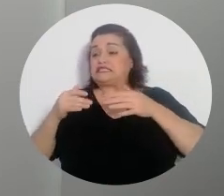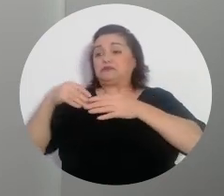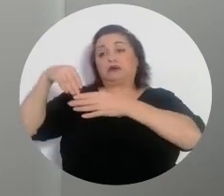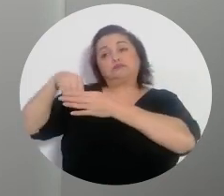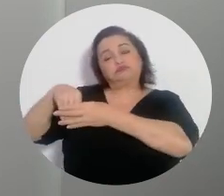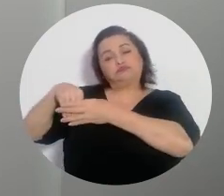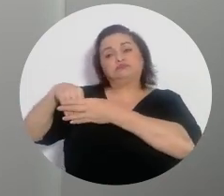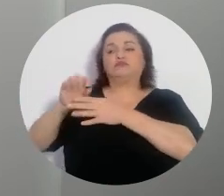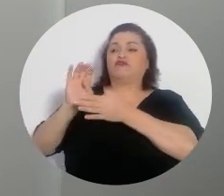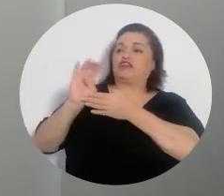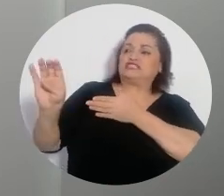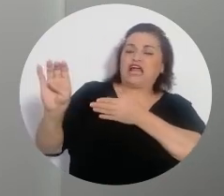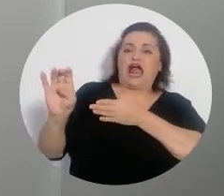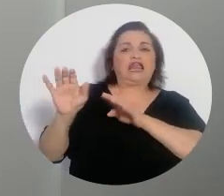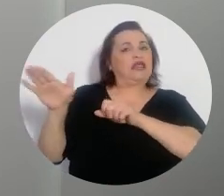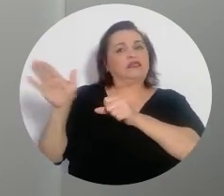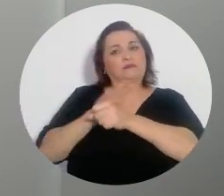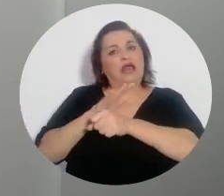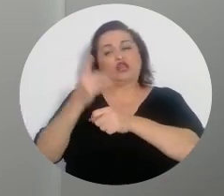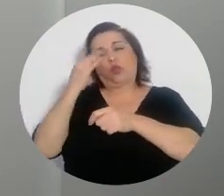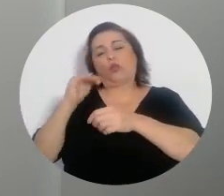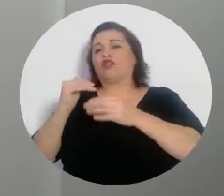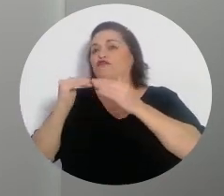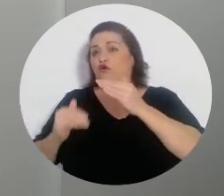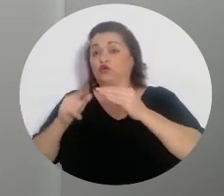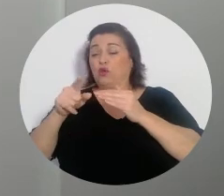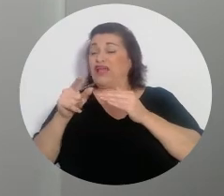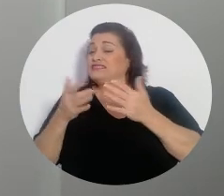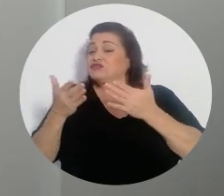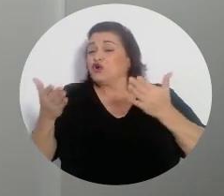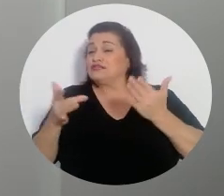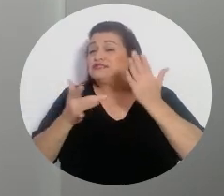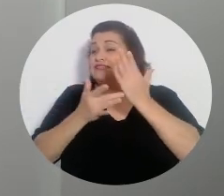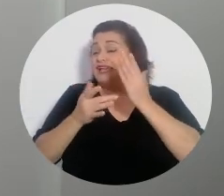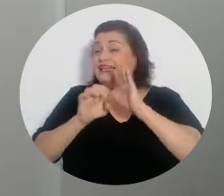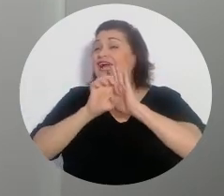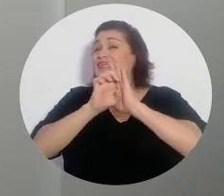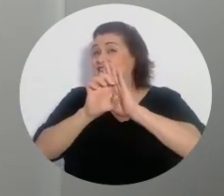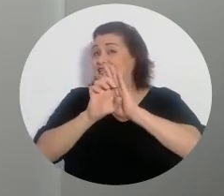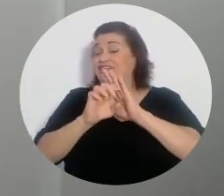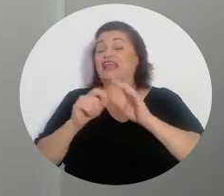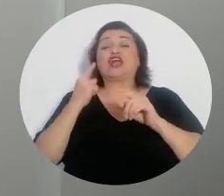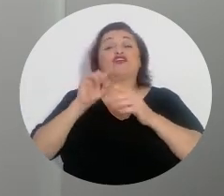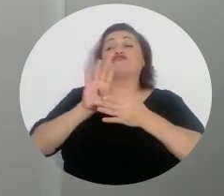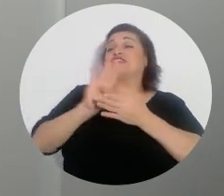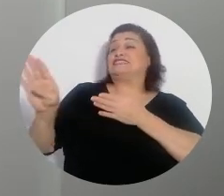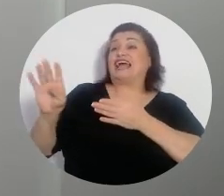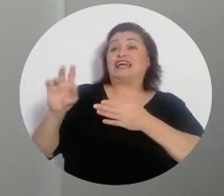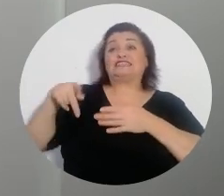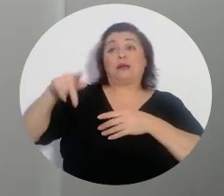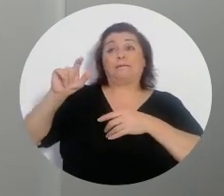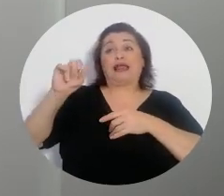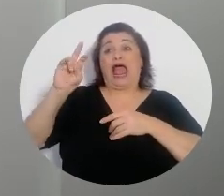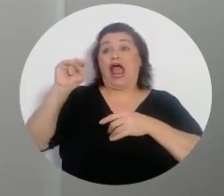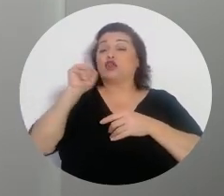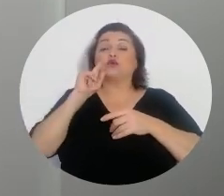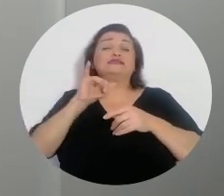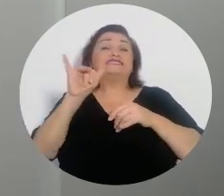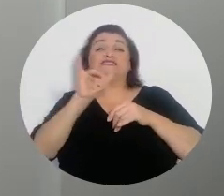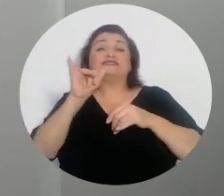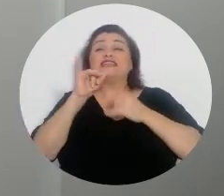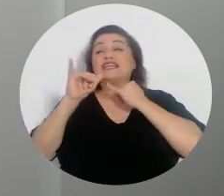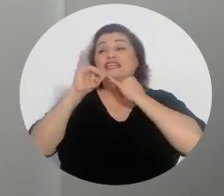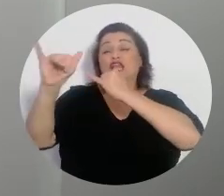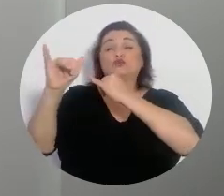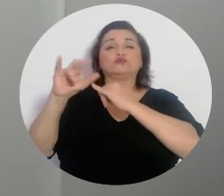rechazarla de plano o rechazarla por el fondo. Esos aspectos técnicos, lo que quieren decir, por ejemplo, en el caso de un rechazo de plano, es que la denuncia es